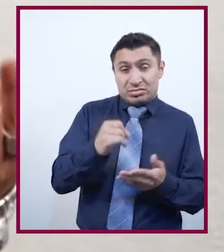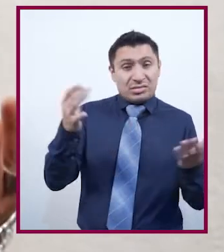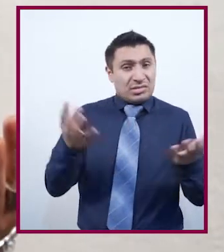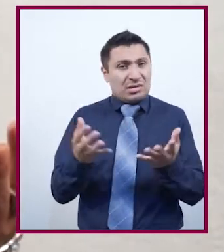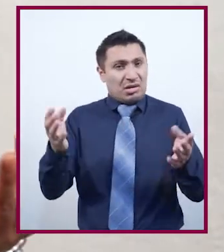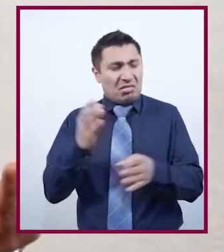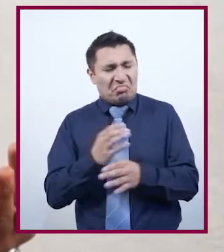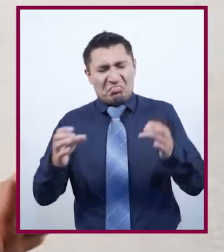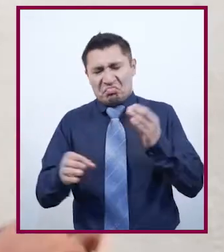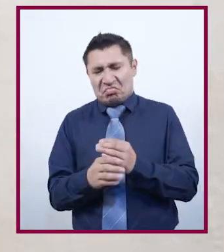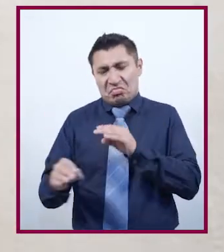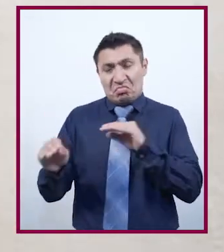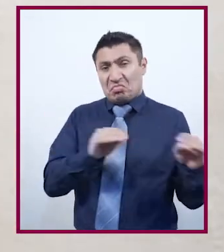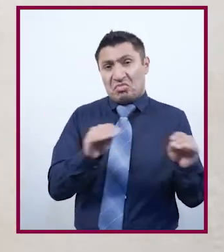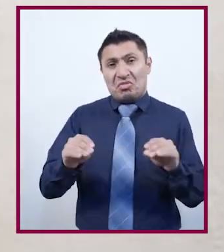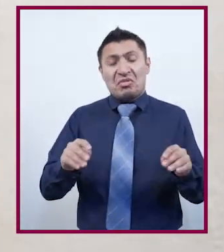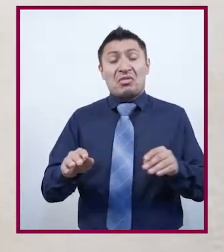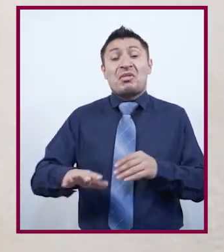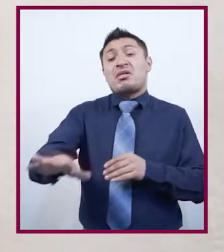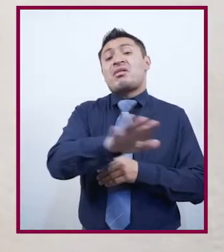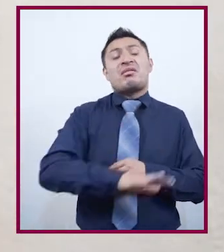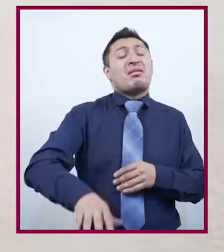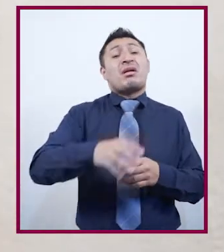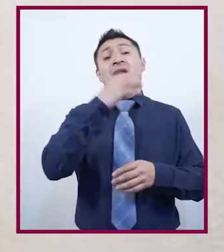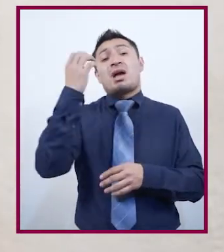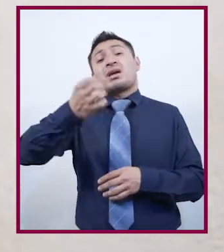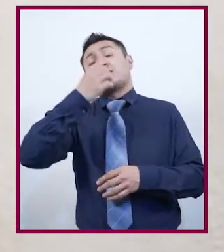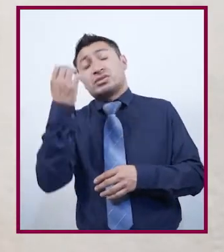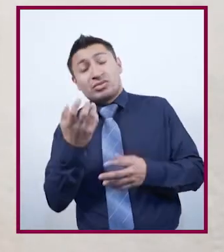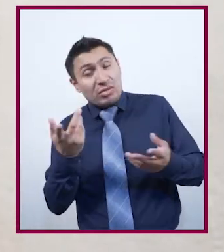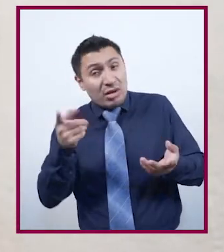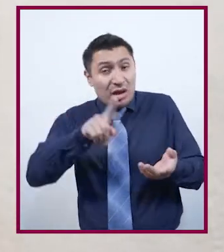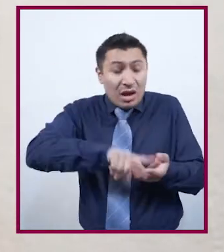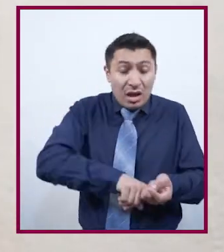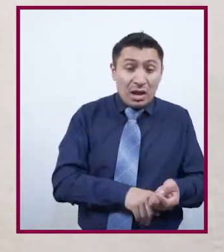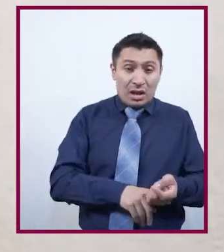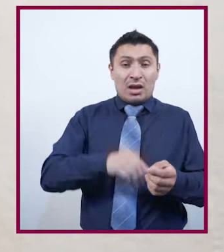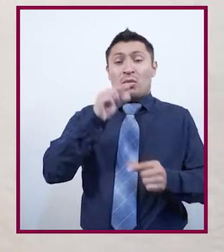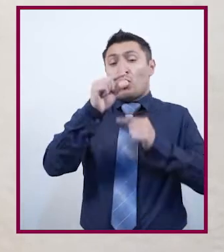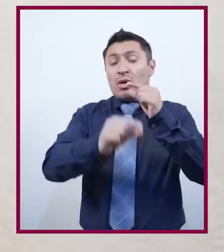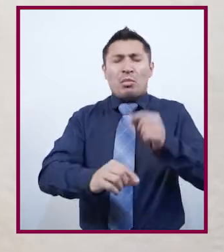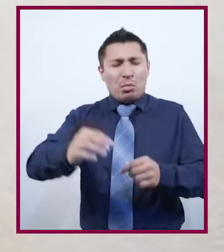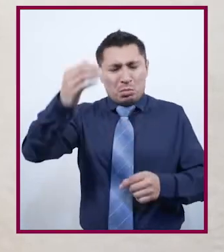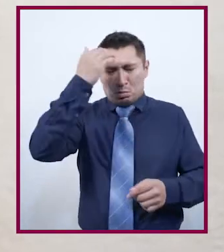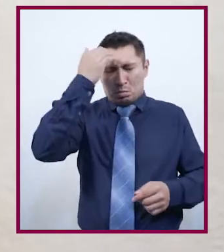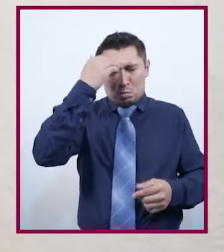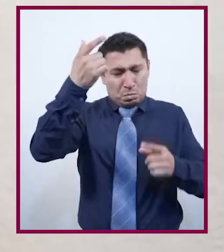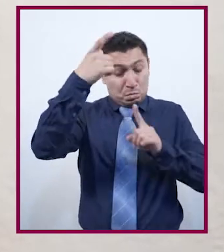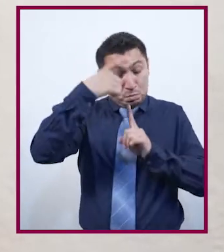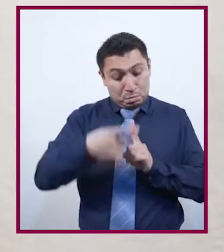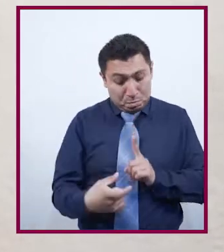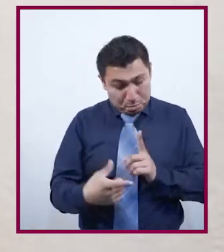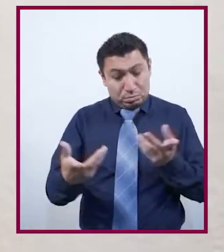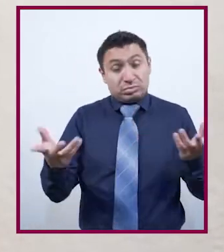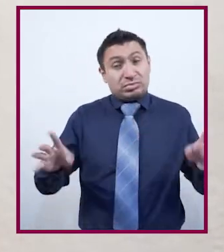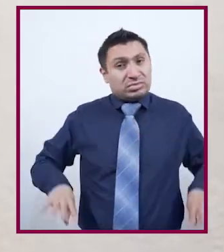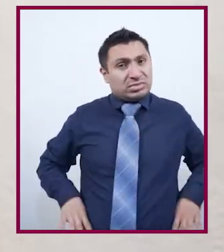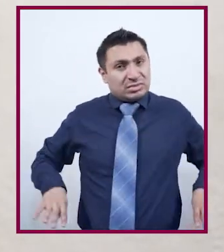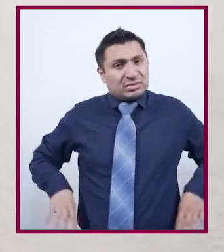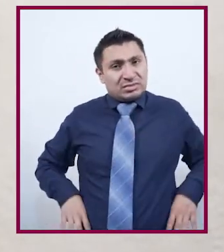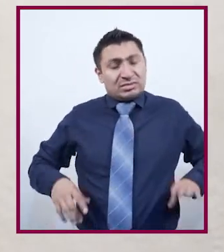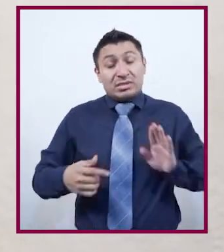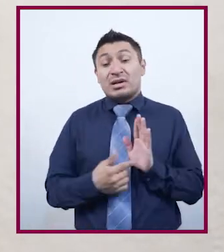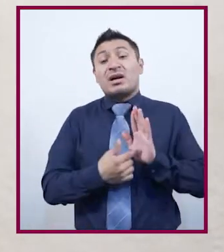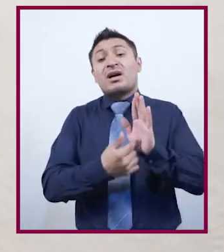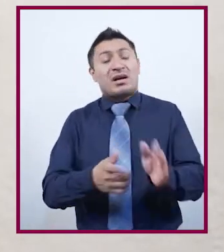sutiles movimientos físicos en los patios de la escuela, fueron tomando poco a poco conciencia de sí mismos y mostrando el lugar que les correspondía en la